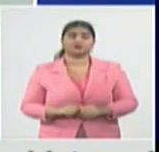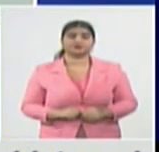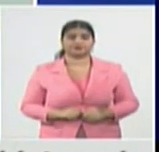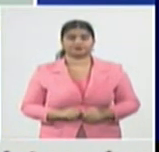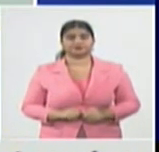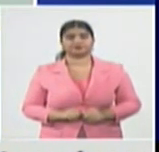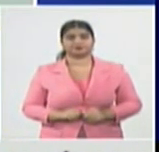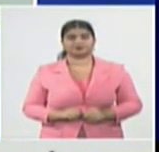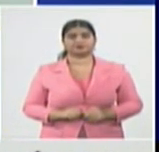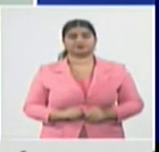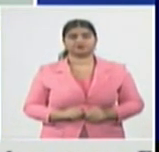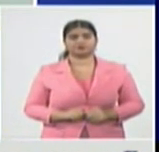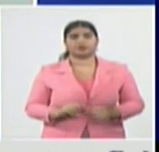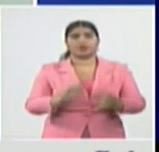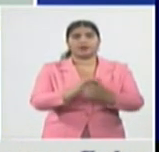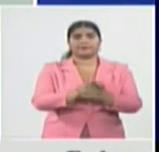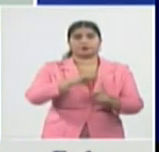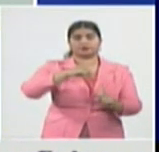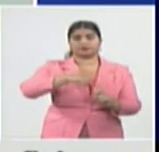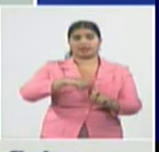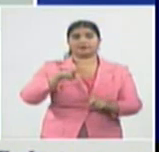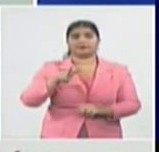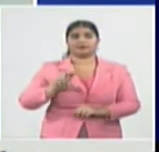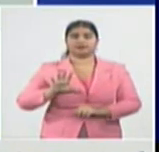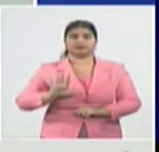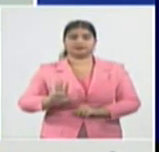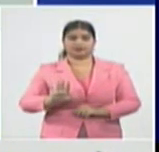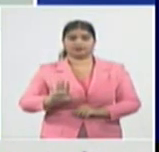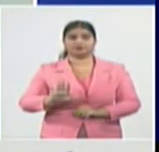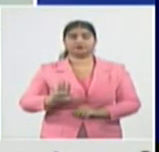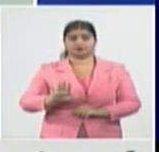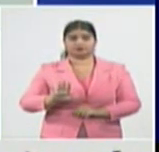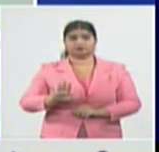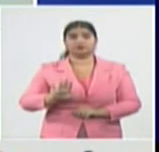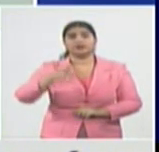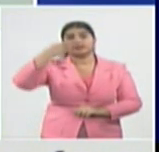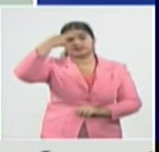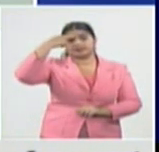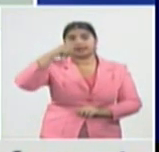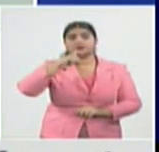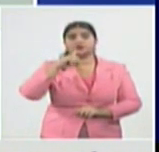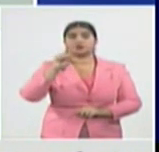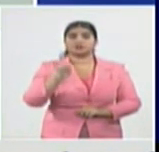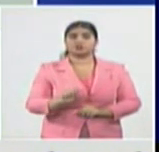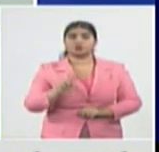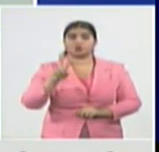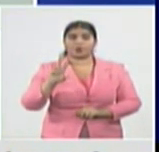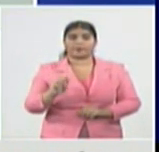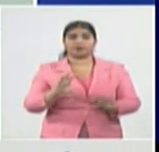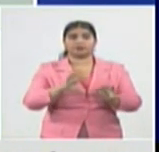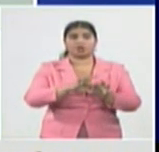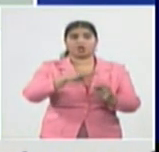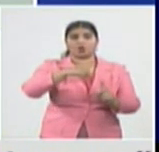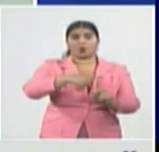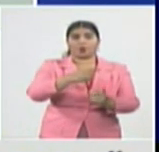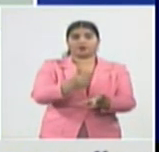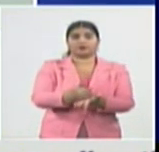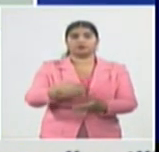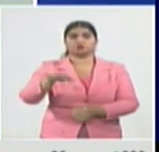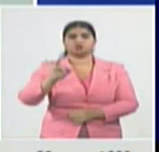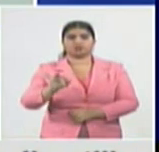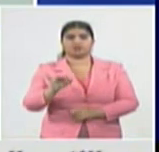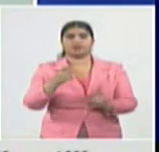día de ayer, Manuel Tames, 25, San Antonio del Sur, 20, Guantánamo, 7, y Yateras,